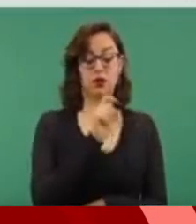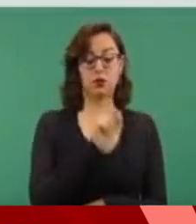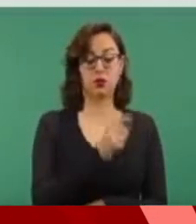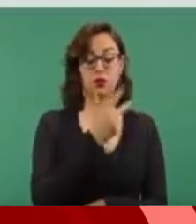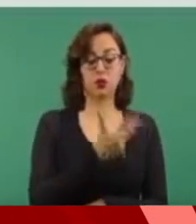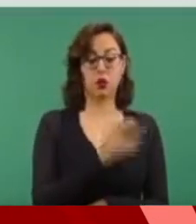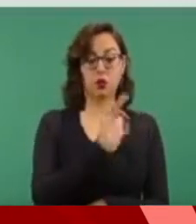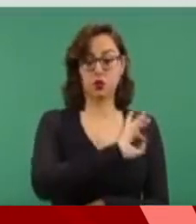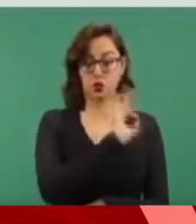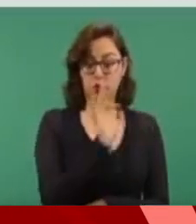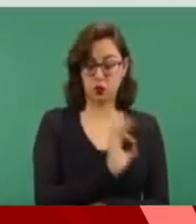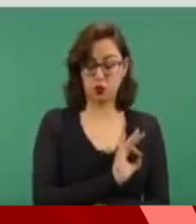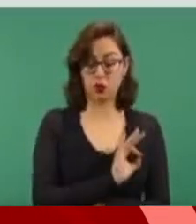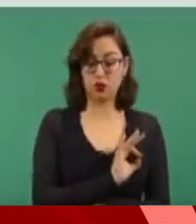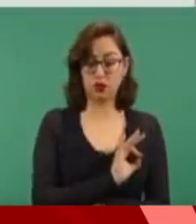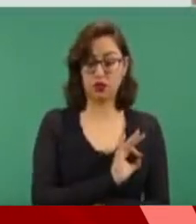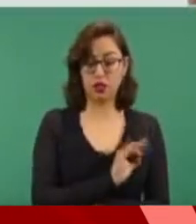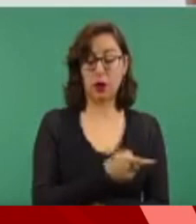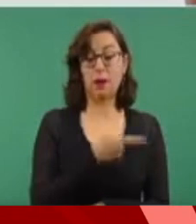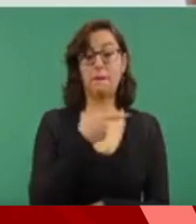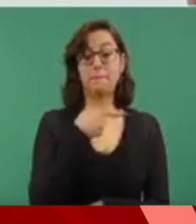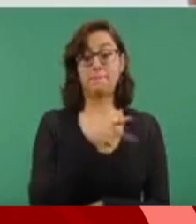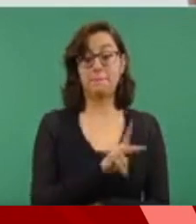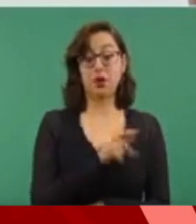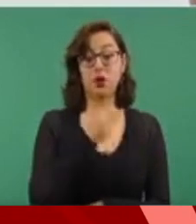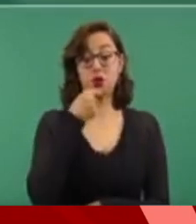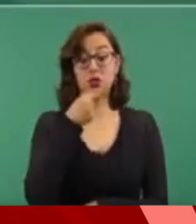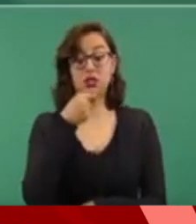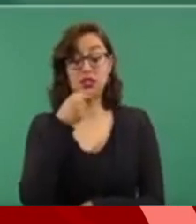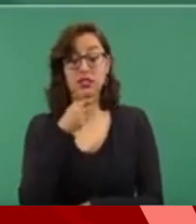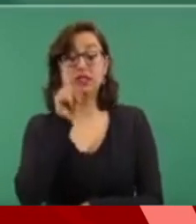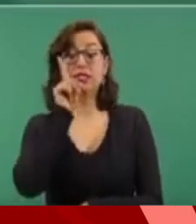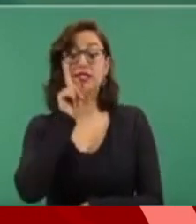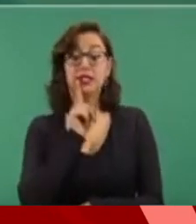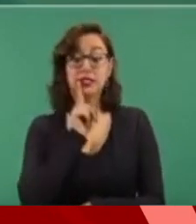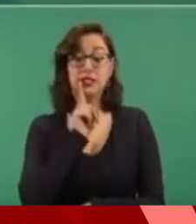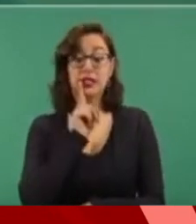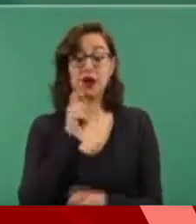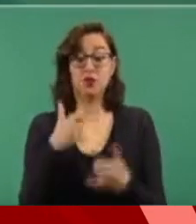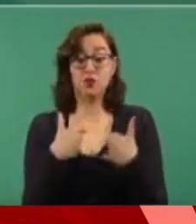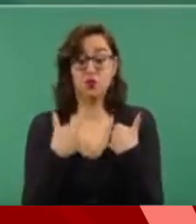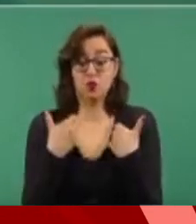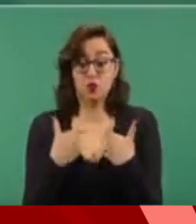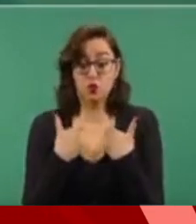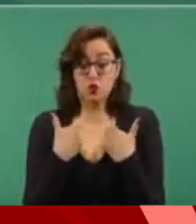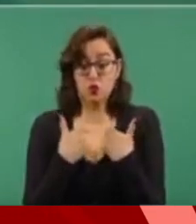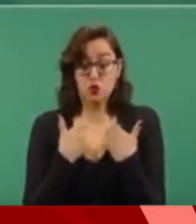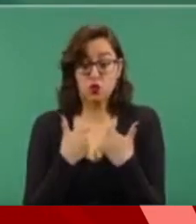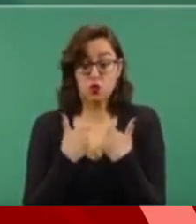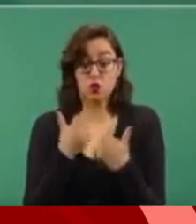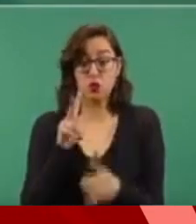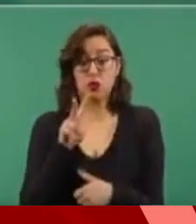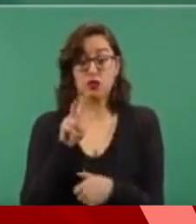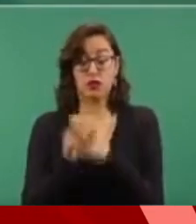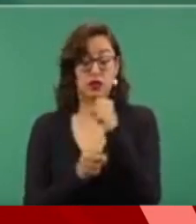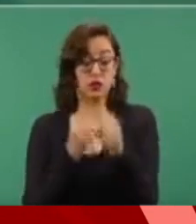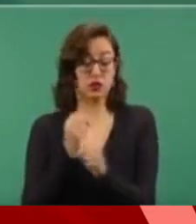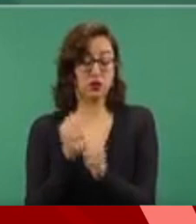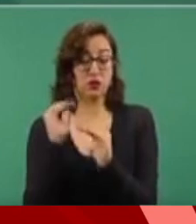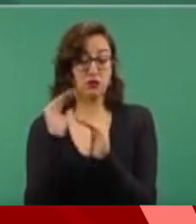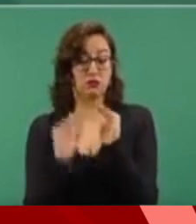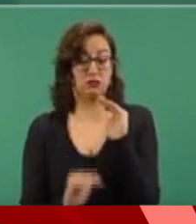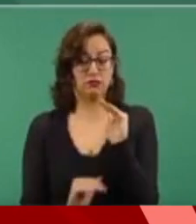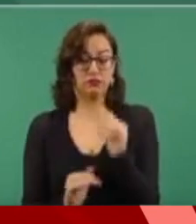pero si nos enfocamos en el rubro de las niñas, los adolescentes menores de 18 años, estas representan